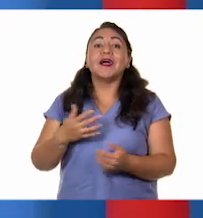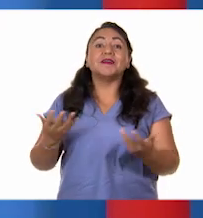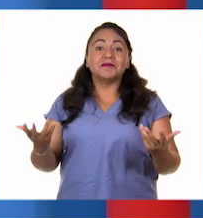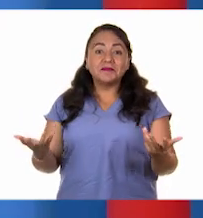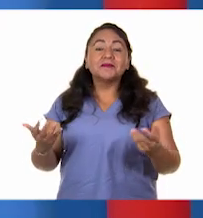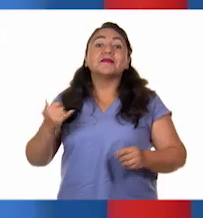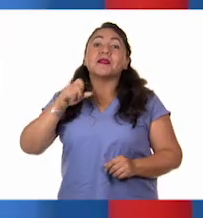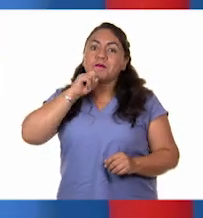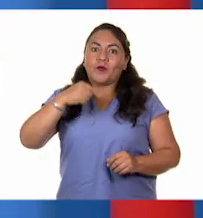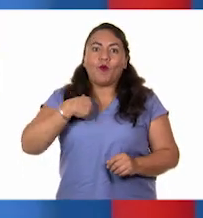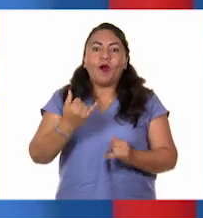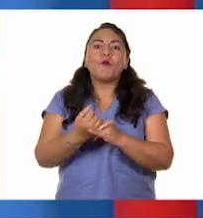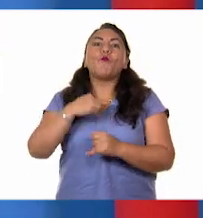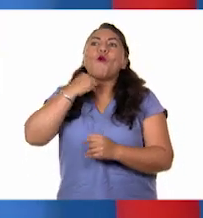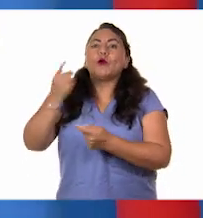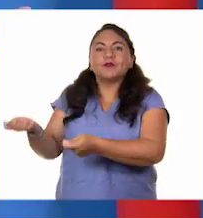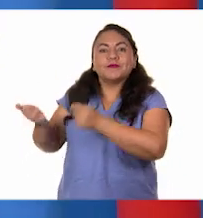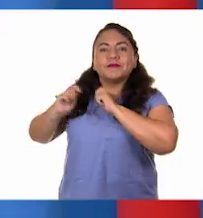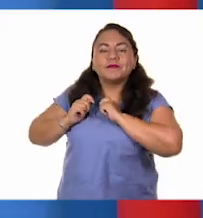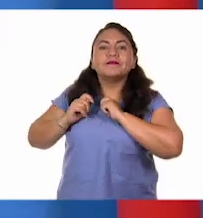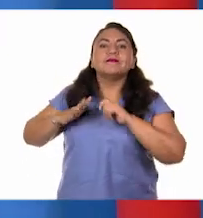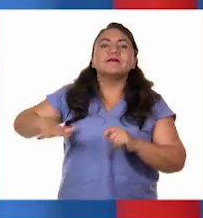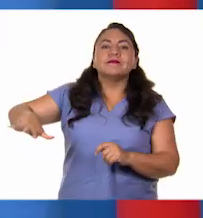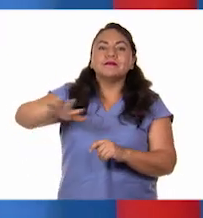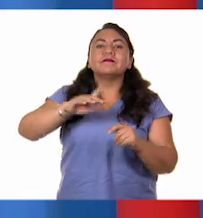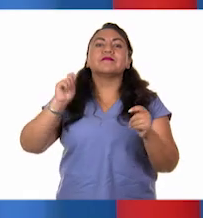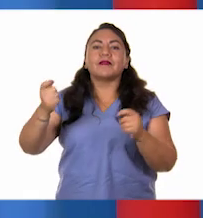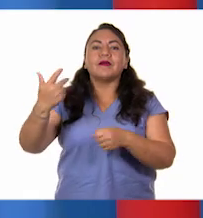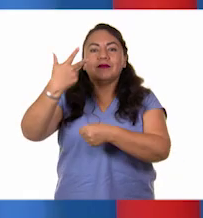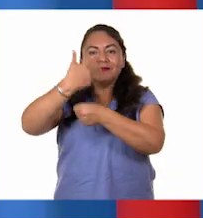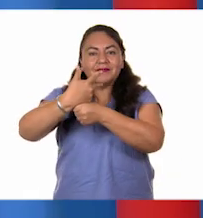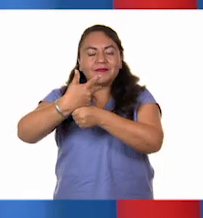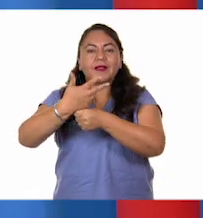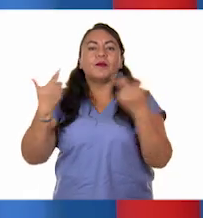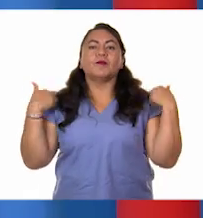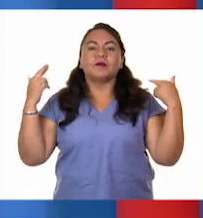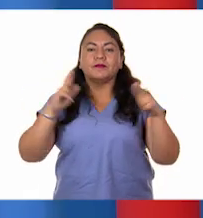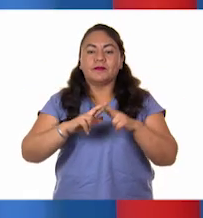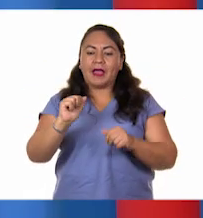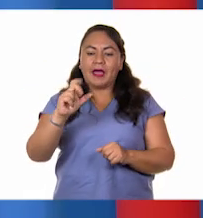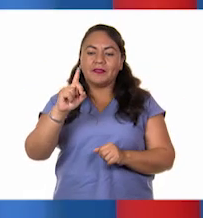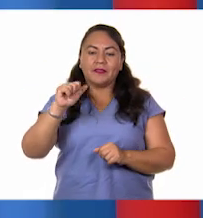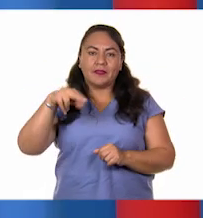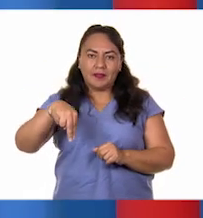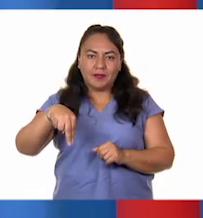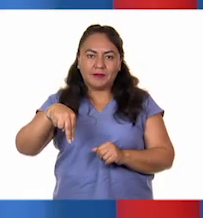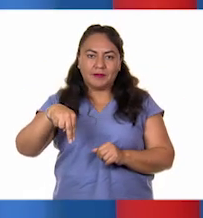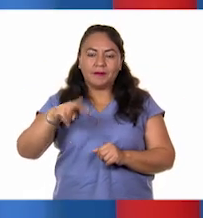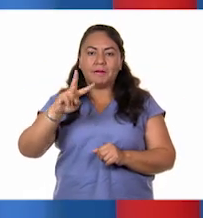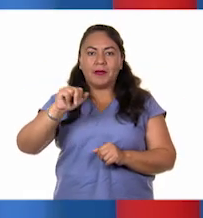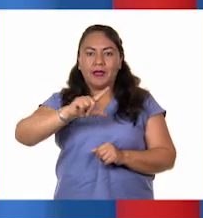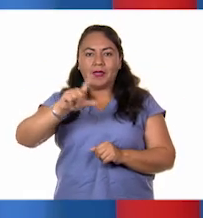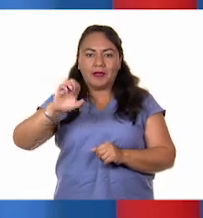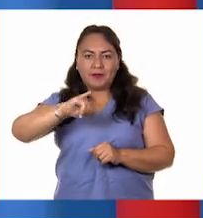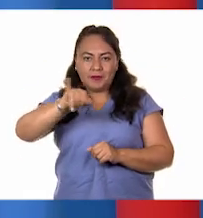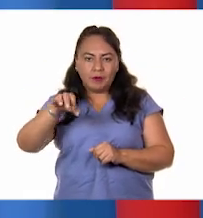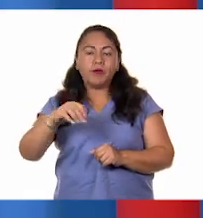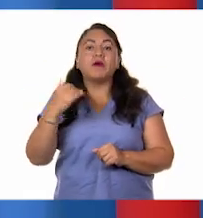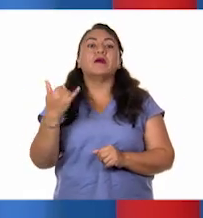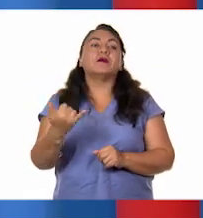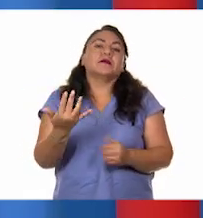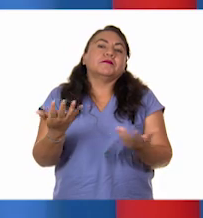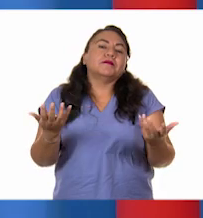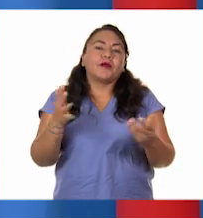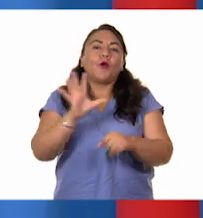bueno, también soy portavoz del docente frente a cámara, al profesor Adán Vallejo, y de nuestro,